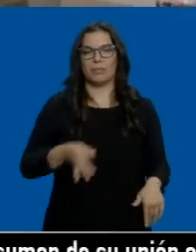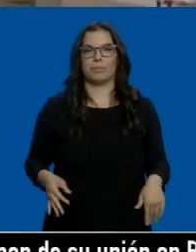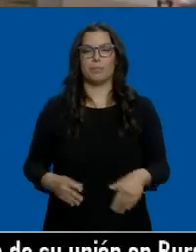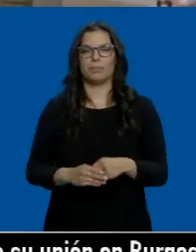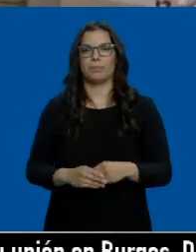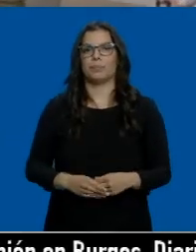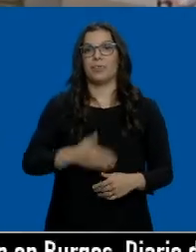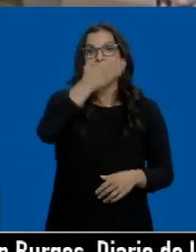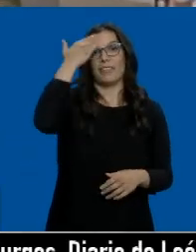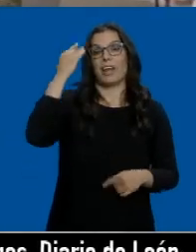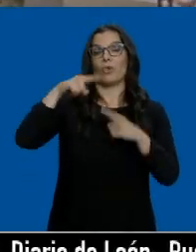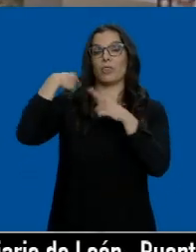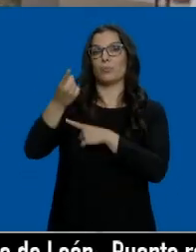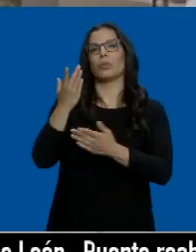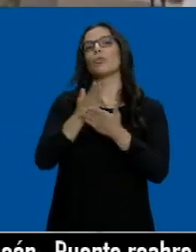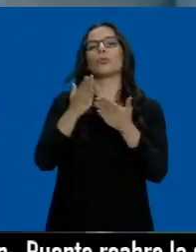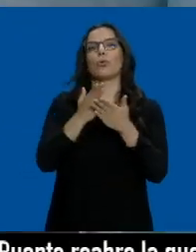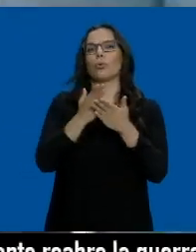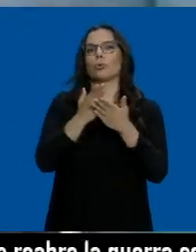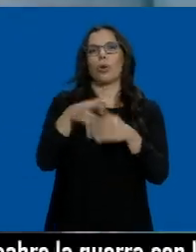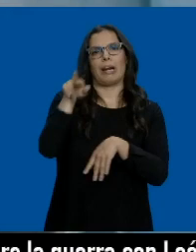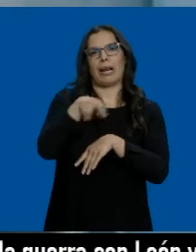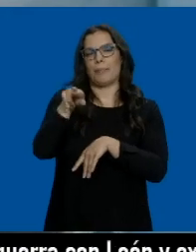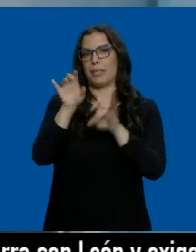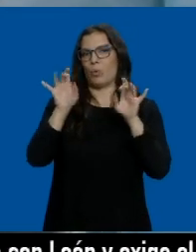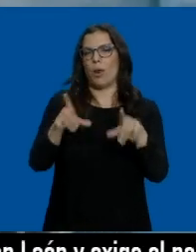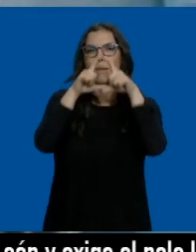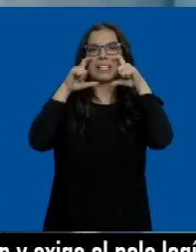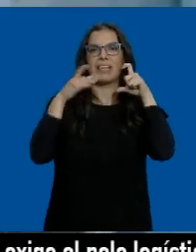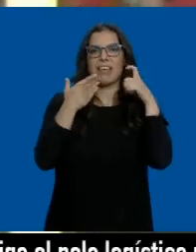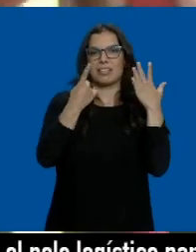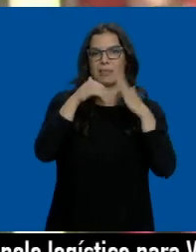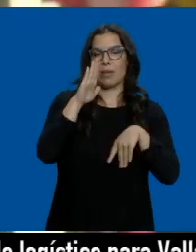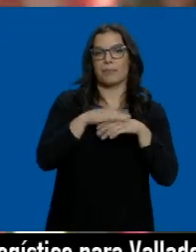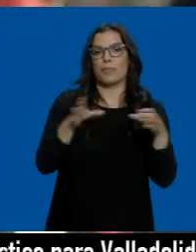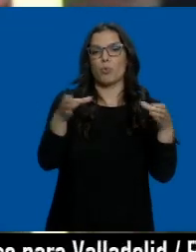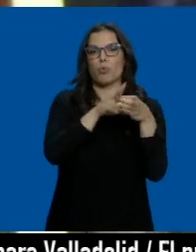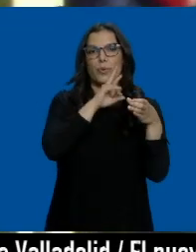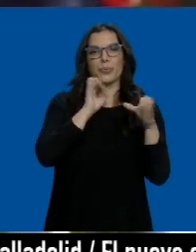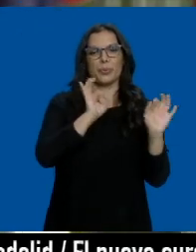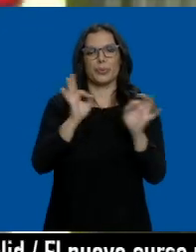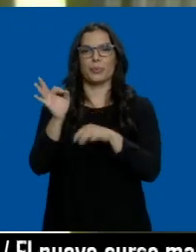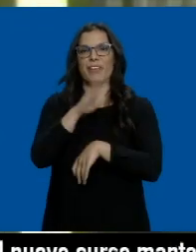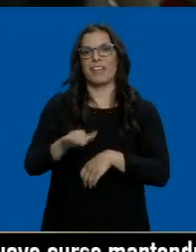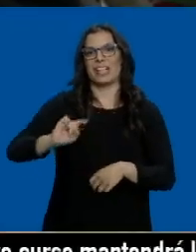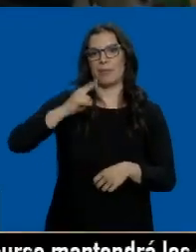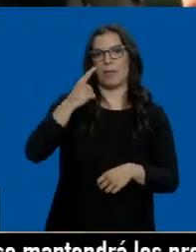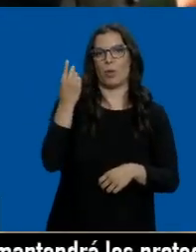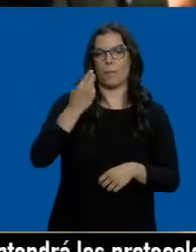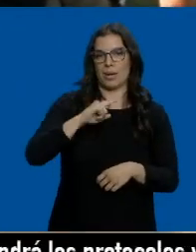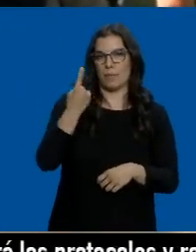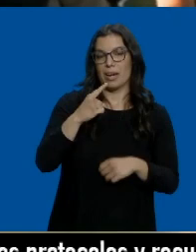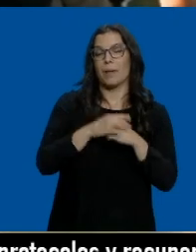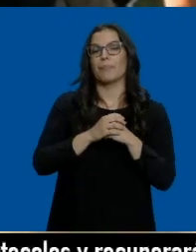Tras el verano el curso comenzará con repetición. Mascarillas desde los seis años, grupos burbuja en infantil y primero de primaria,